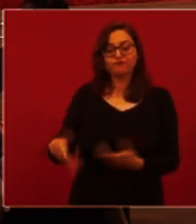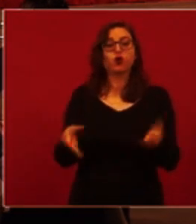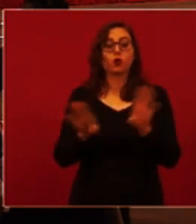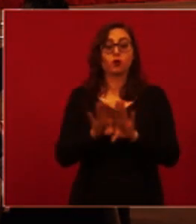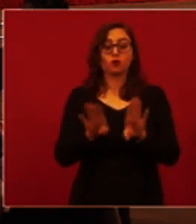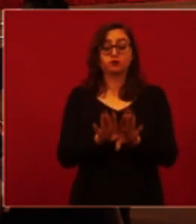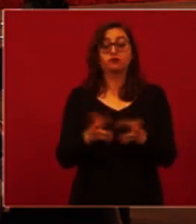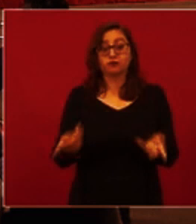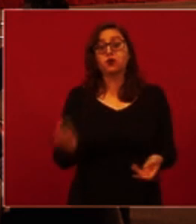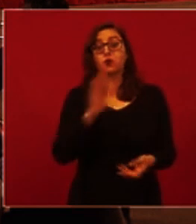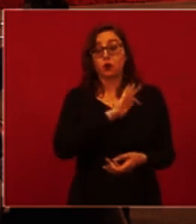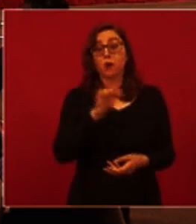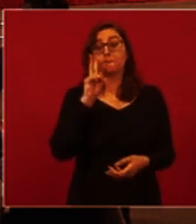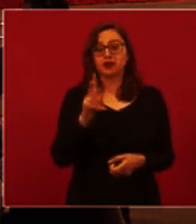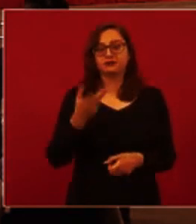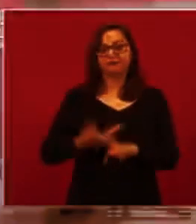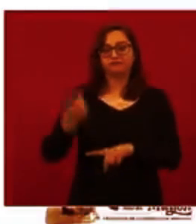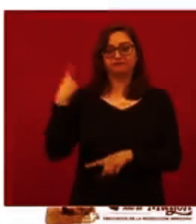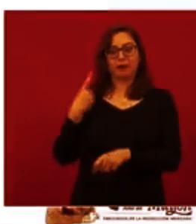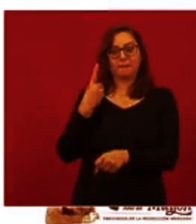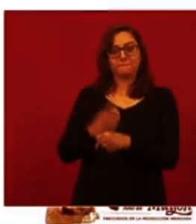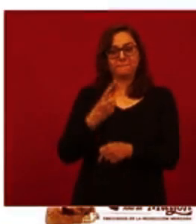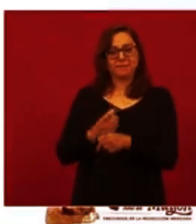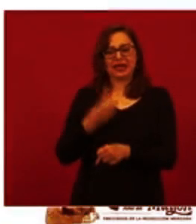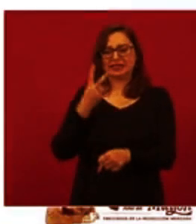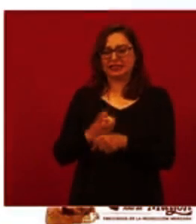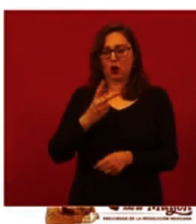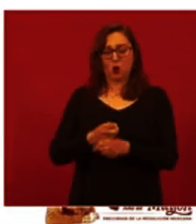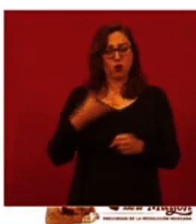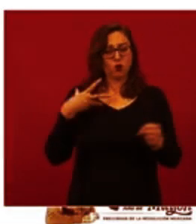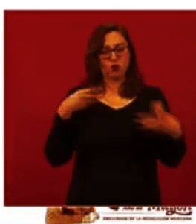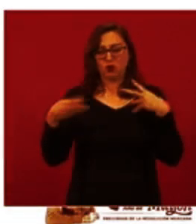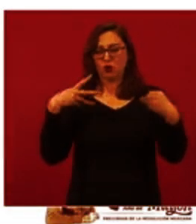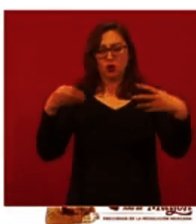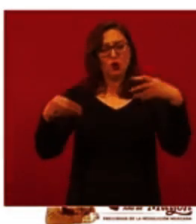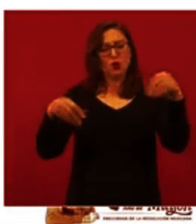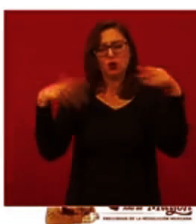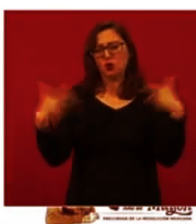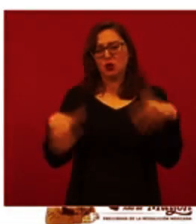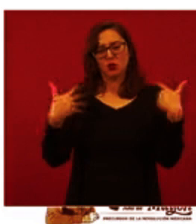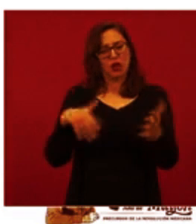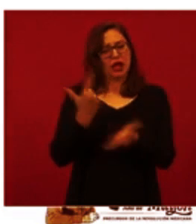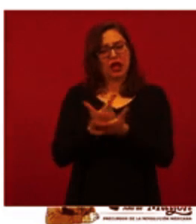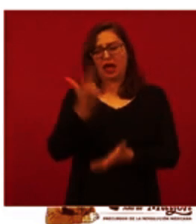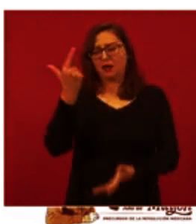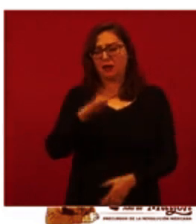Y vean ustedes también cómo la primera y sobre todo la segunda ola fueron muy grandes